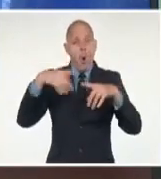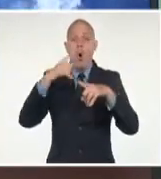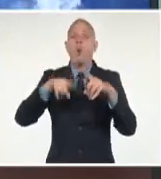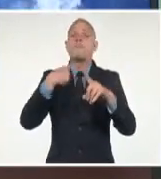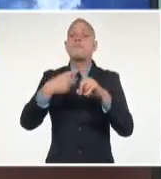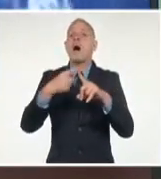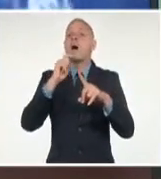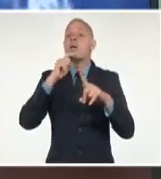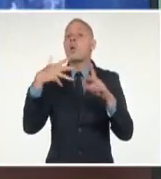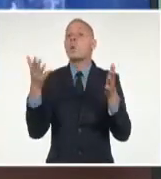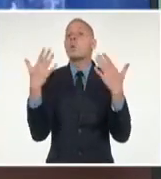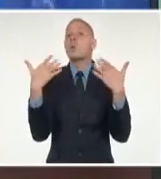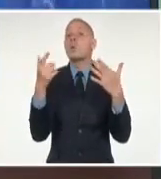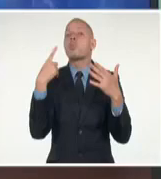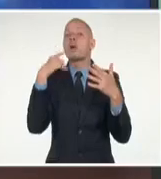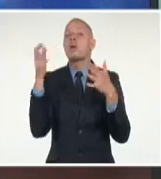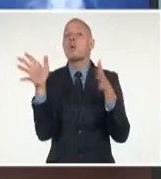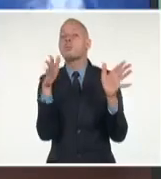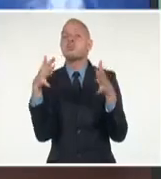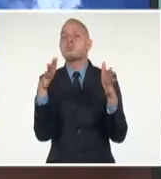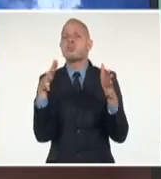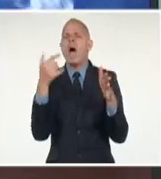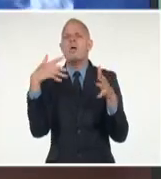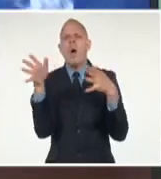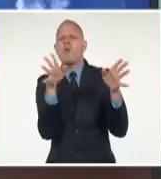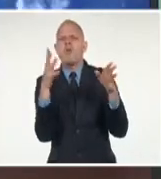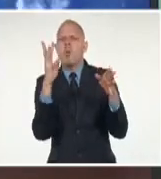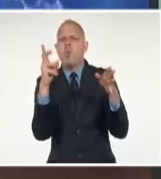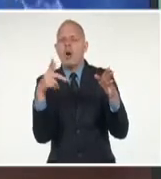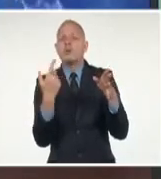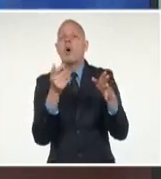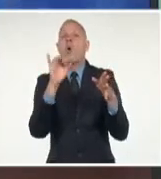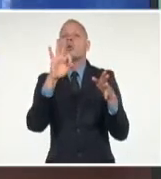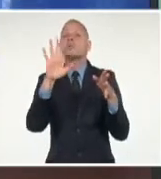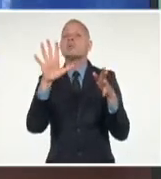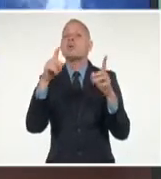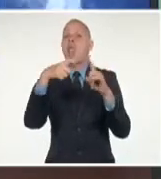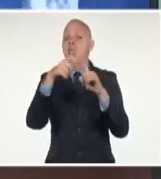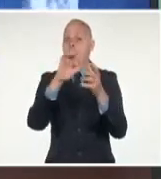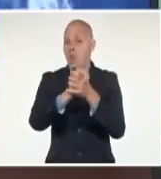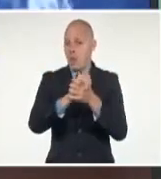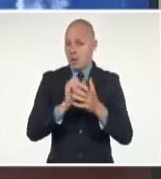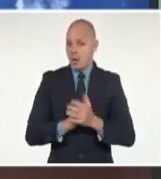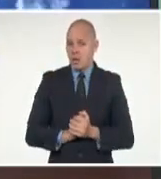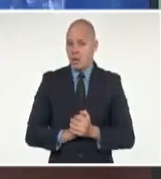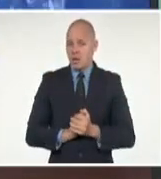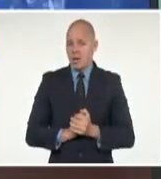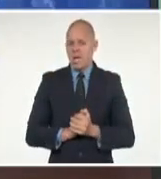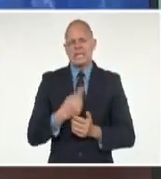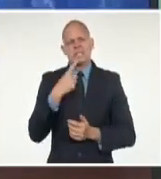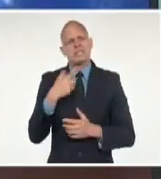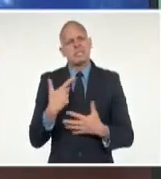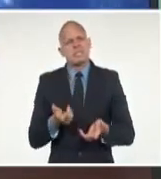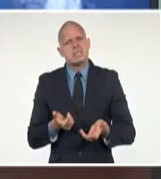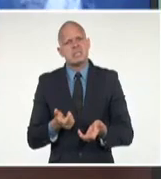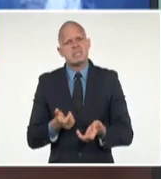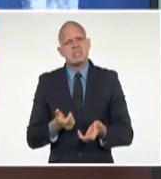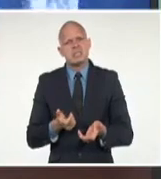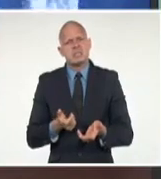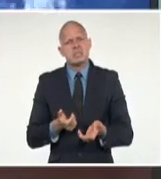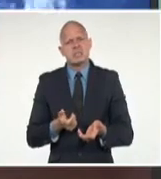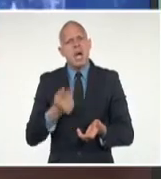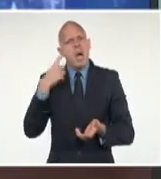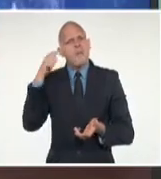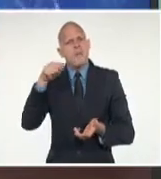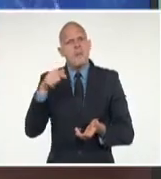sostenidos, son de 85 kilómetros por hora. Pero miren, esos vientos son más bien en las áreas